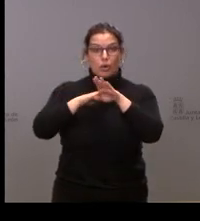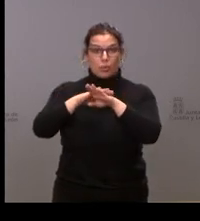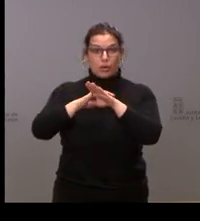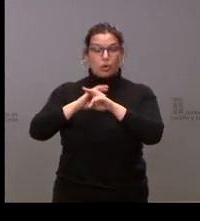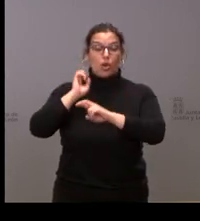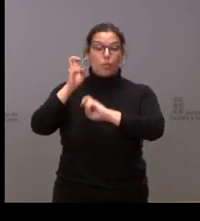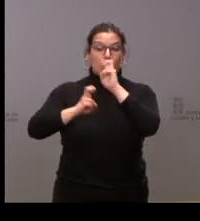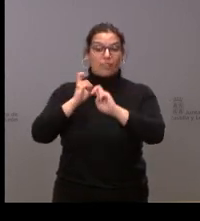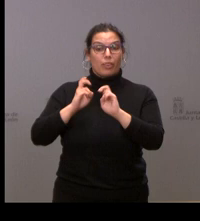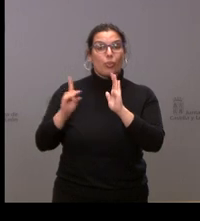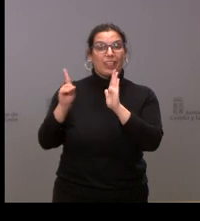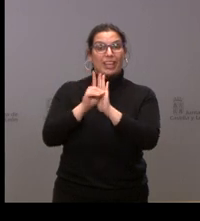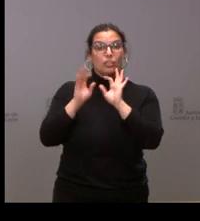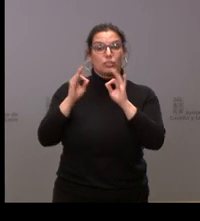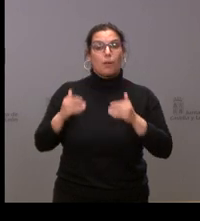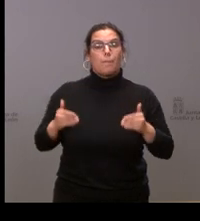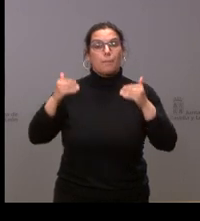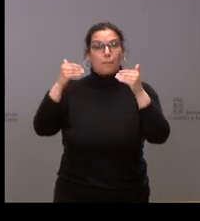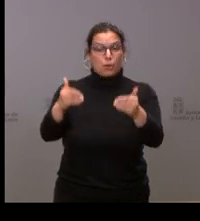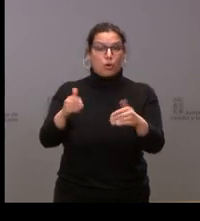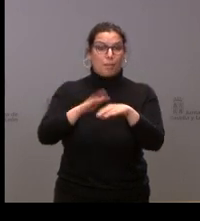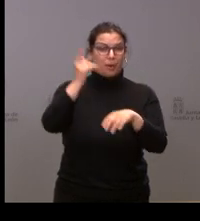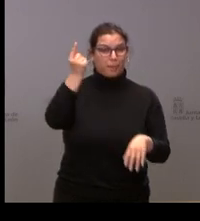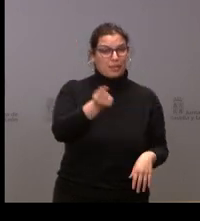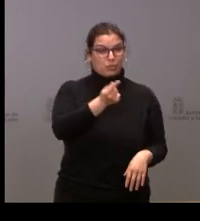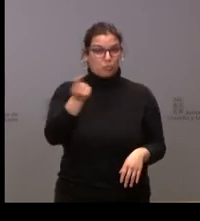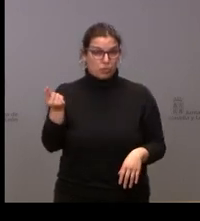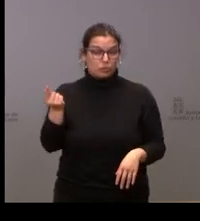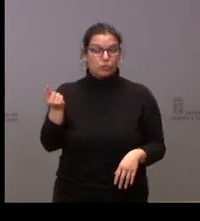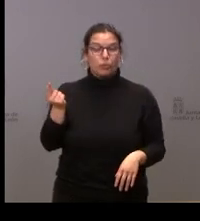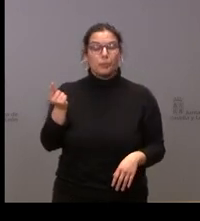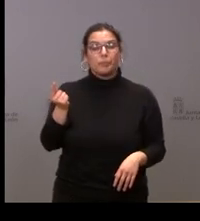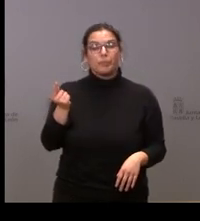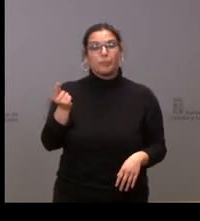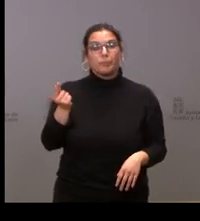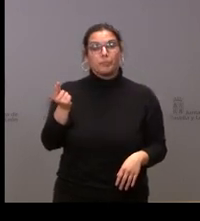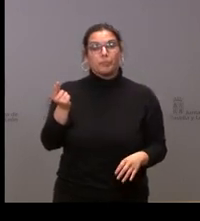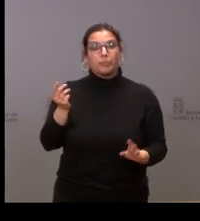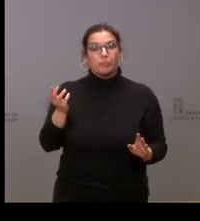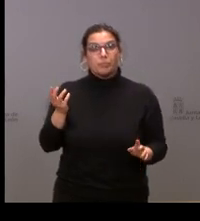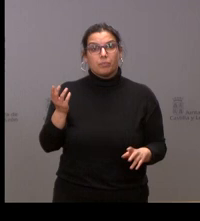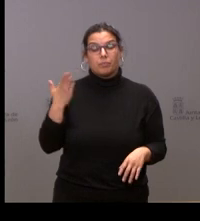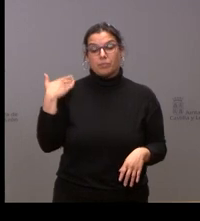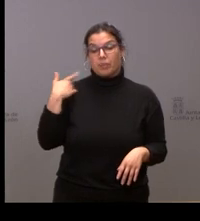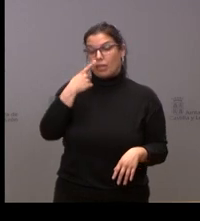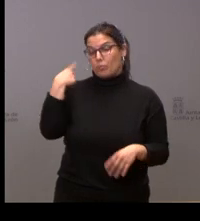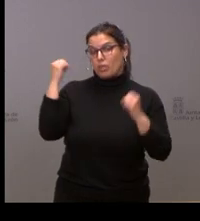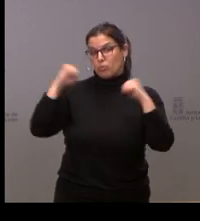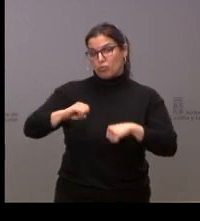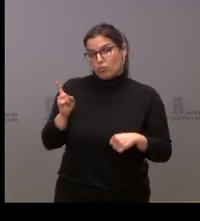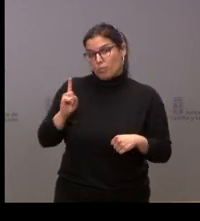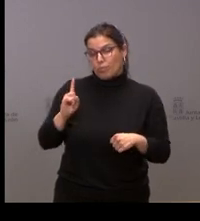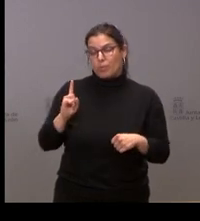decreto de prórroga del cambio, ¿no?, de esa prórroga de los presupuestos que estarían en vigor y que no se consiguieron aprobar el año pasado,